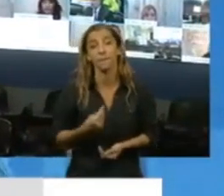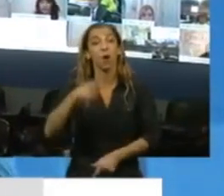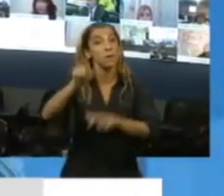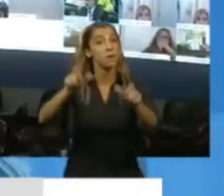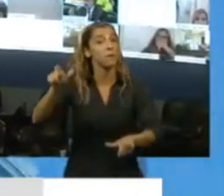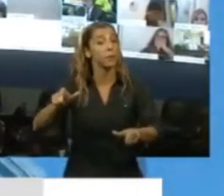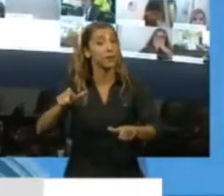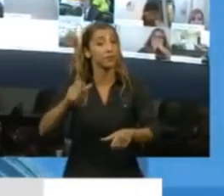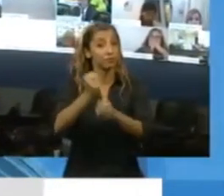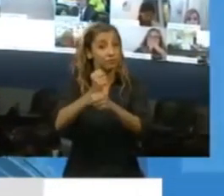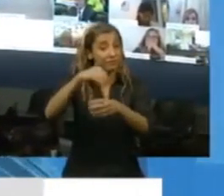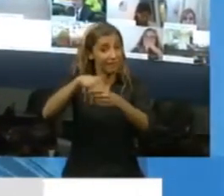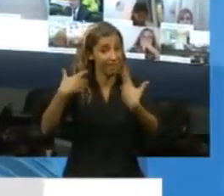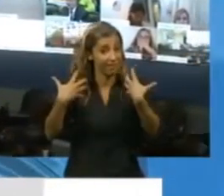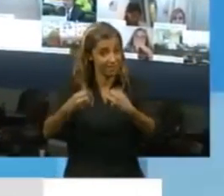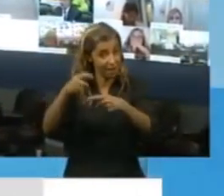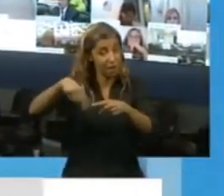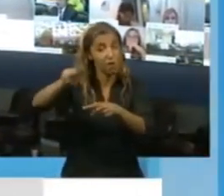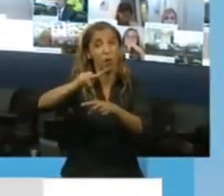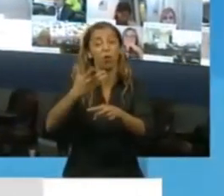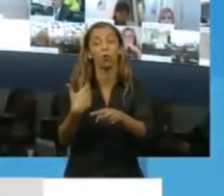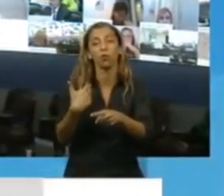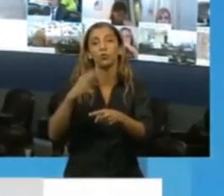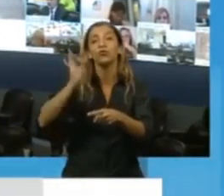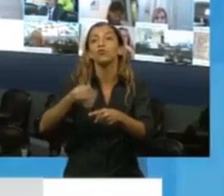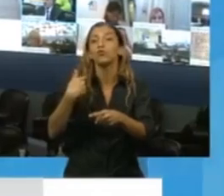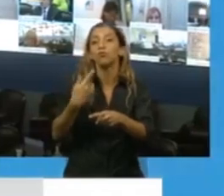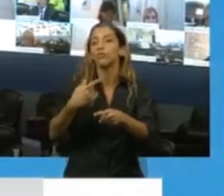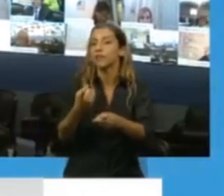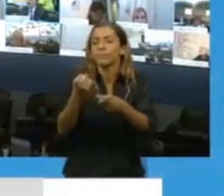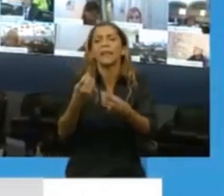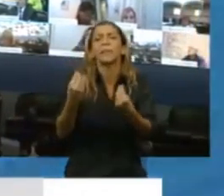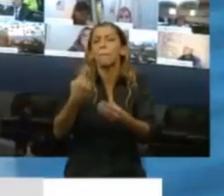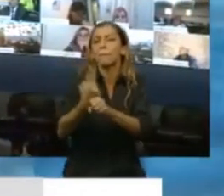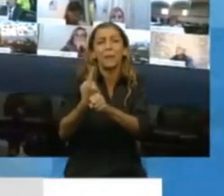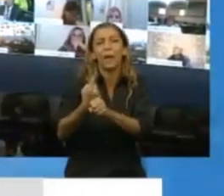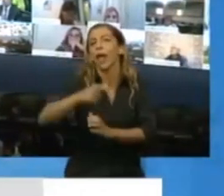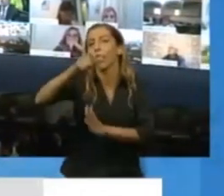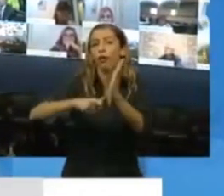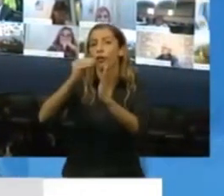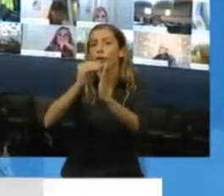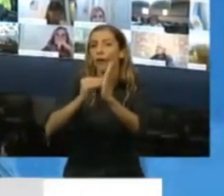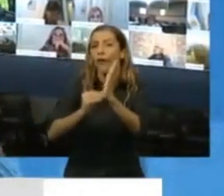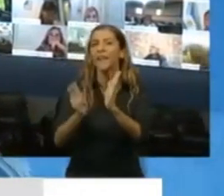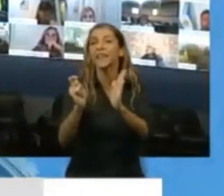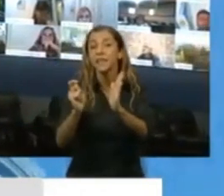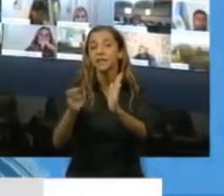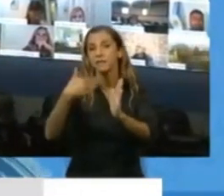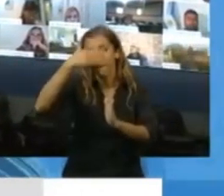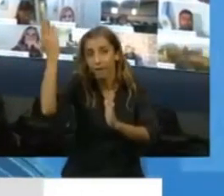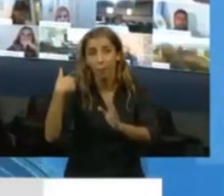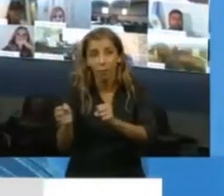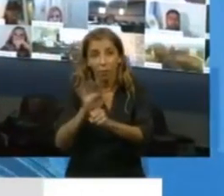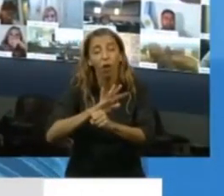afectado, contagiado por coronavirus, en un marco, que es un marco que nosotros conocemos por su